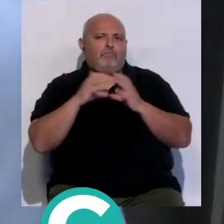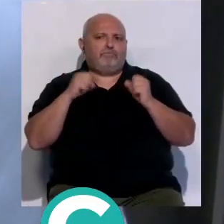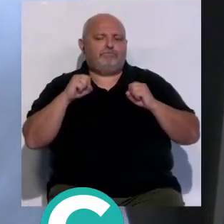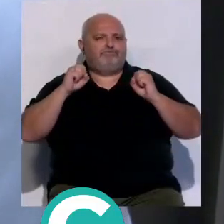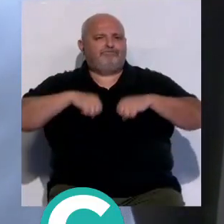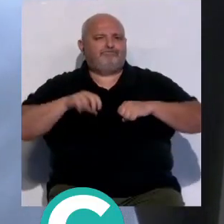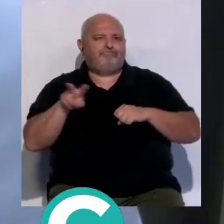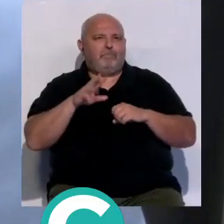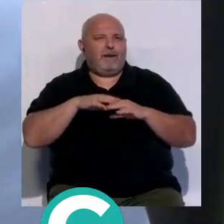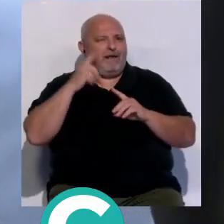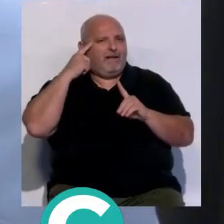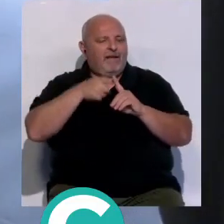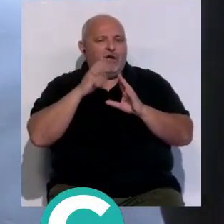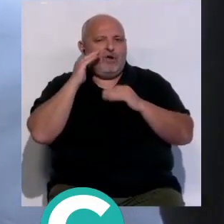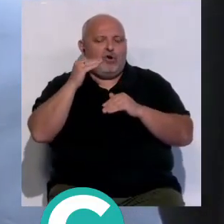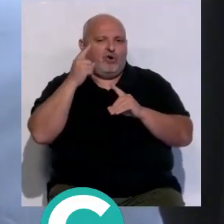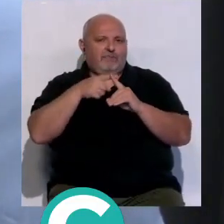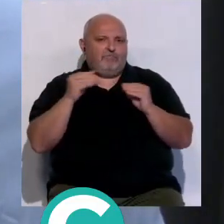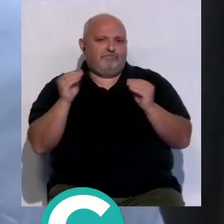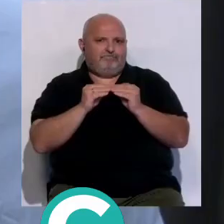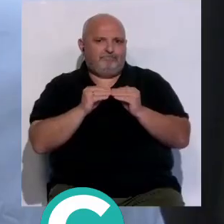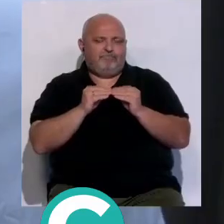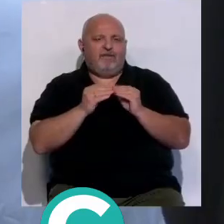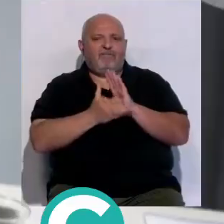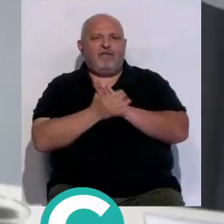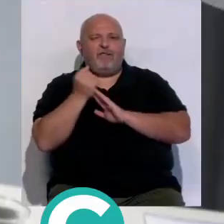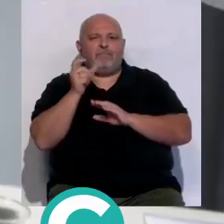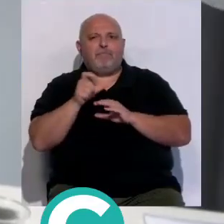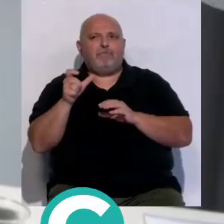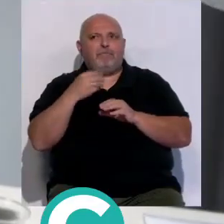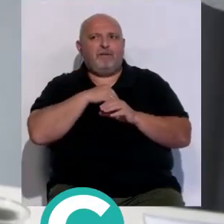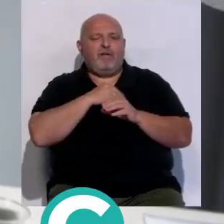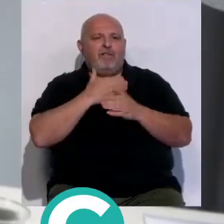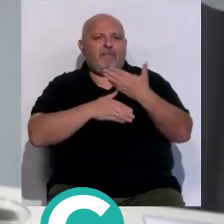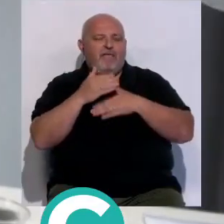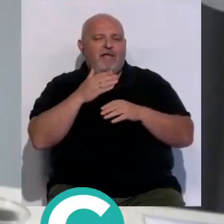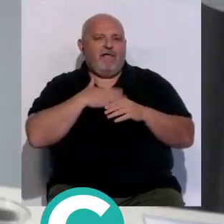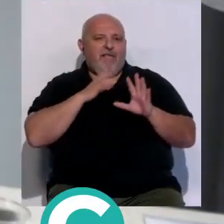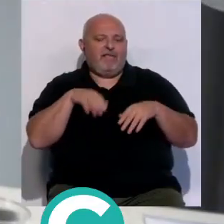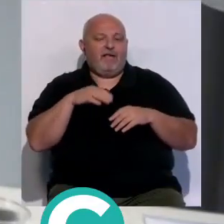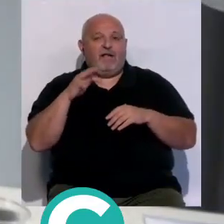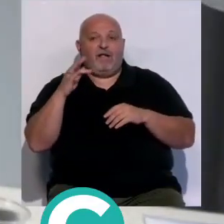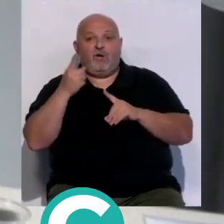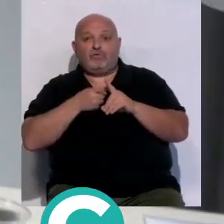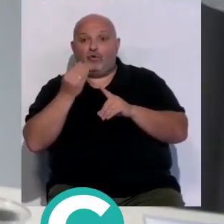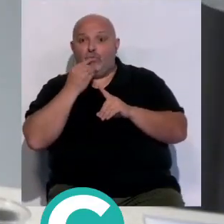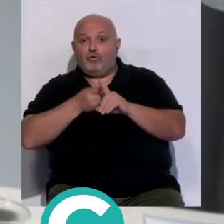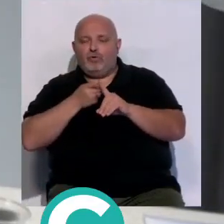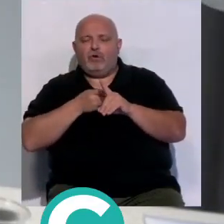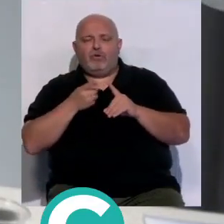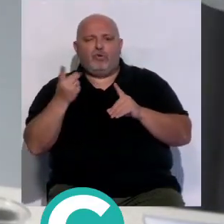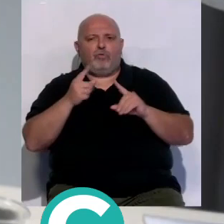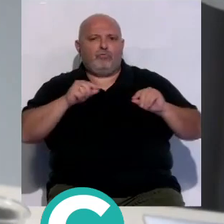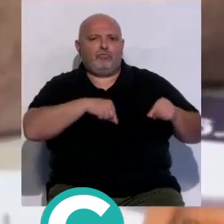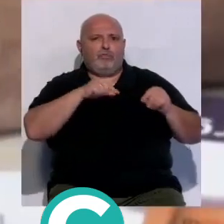alianza estratégica para atender a objetivos comunes la federación de personas con discapacidad de Cádiz y la asociación española de consumidores han